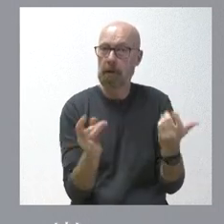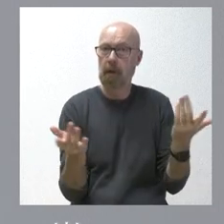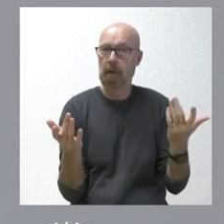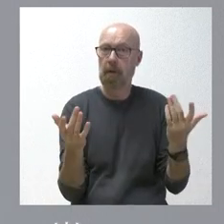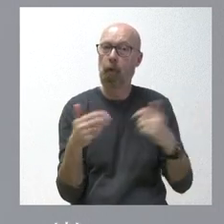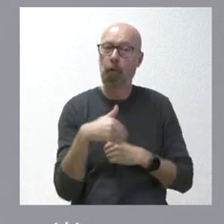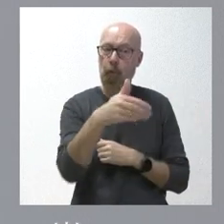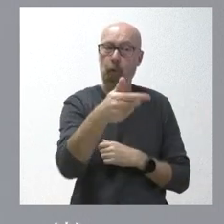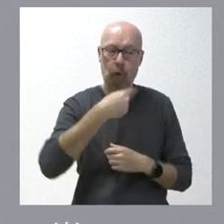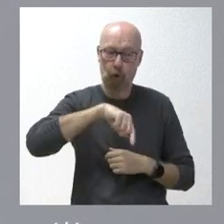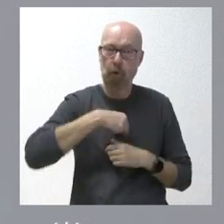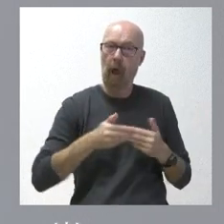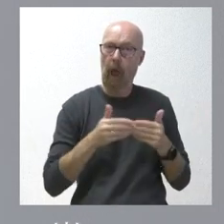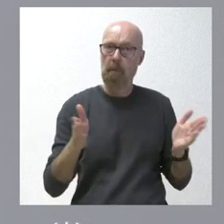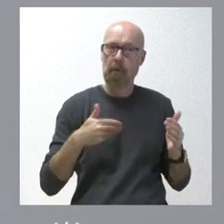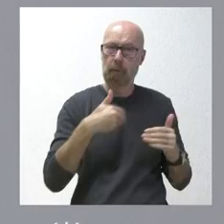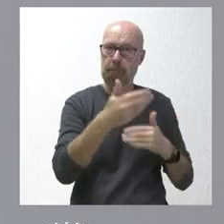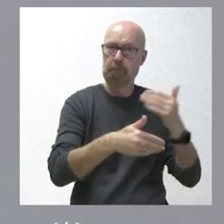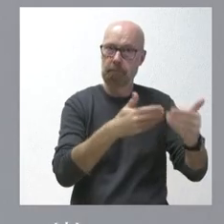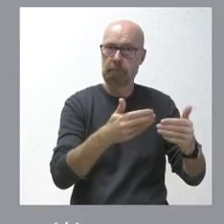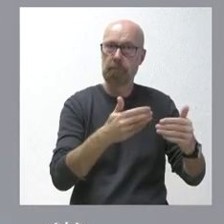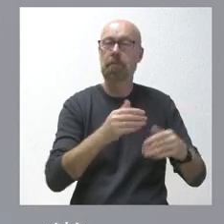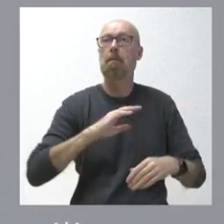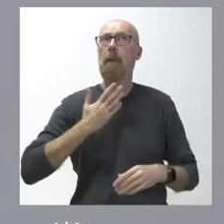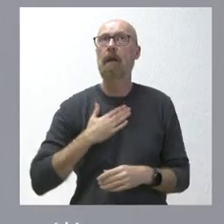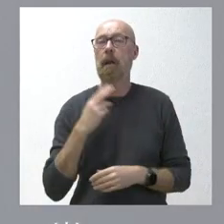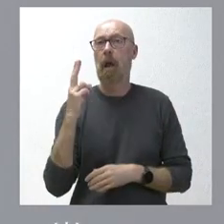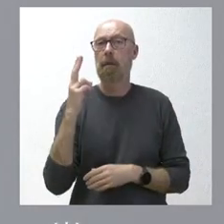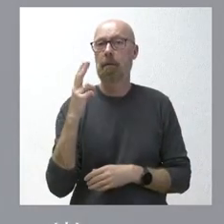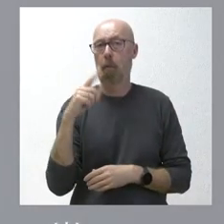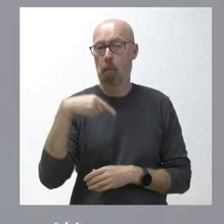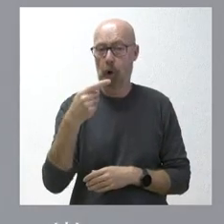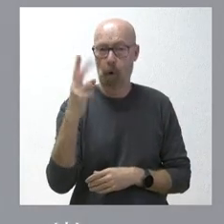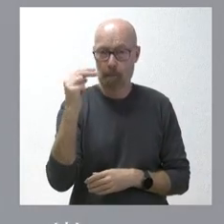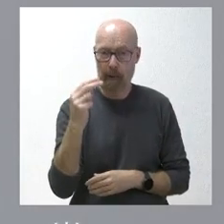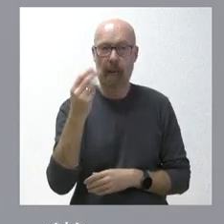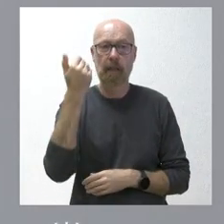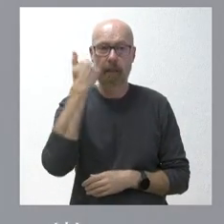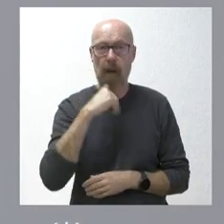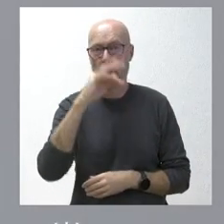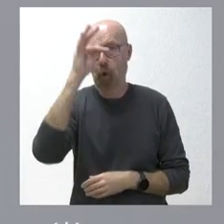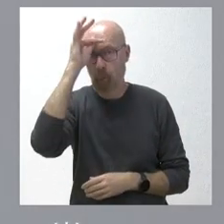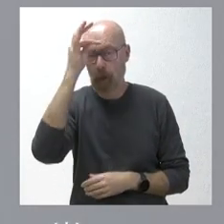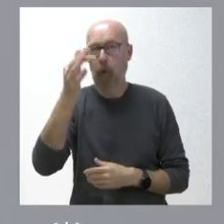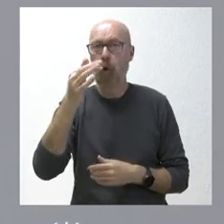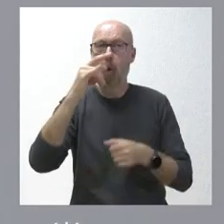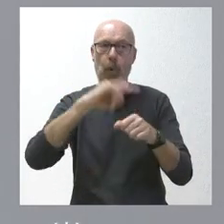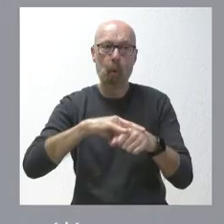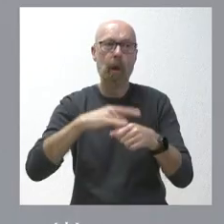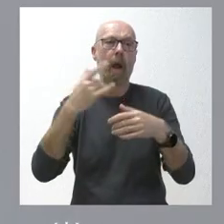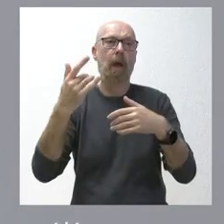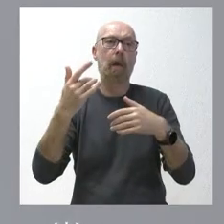la mano tendida. Mañana es viernes, queda el viernes, el sábado, el domingo, el lunes,